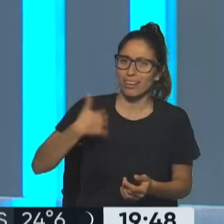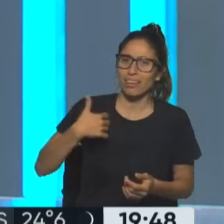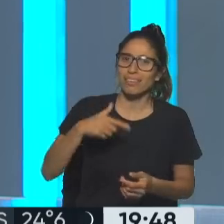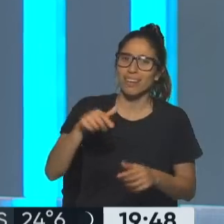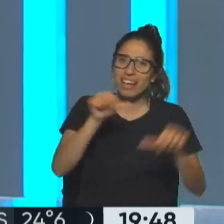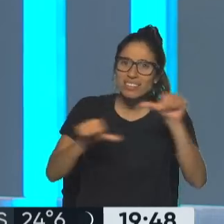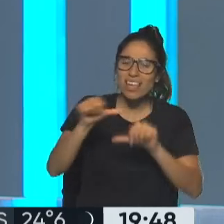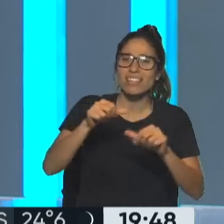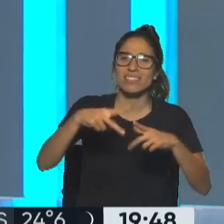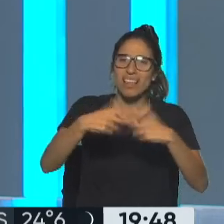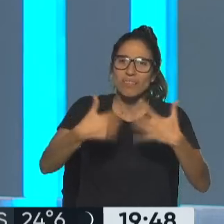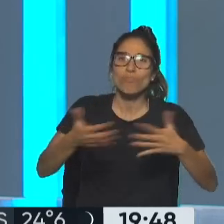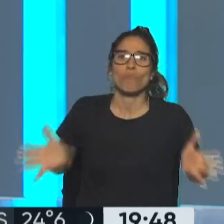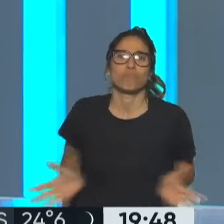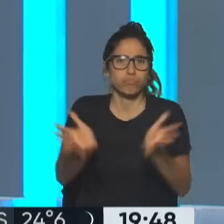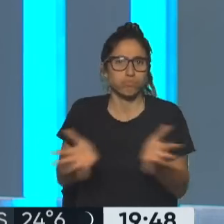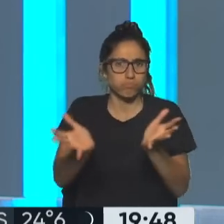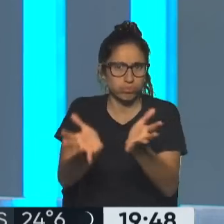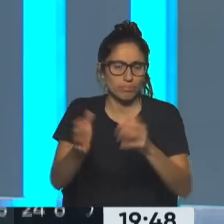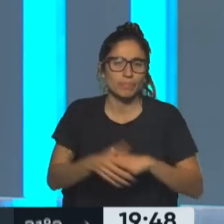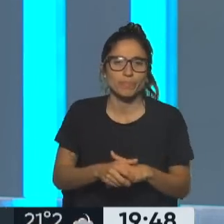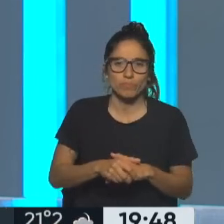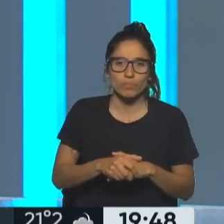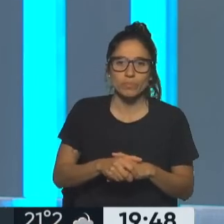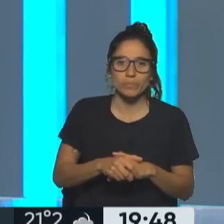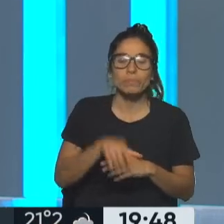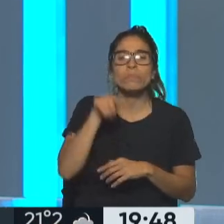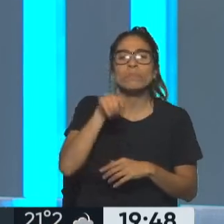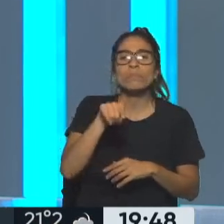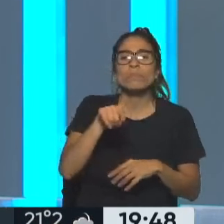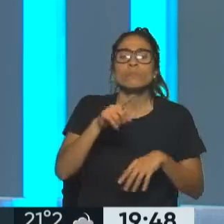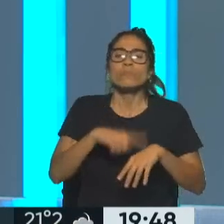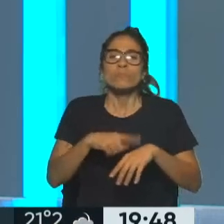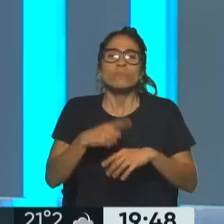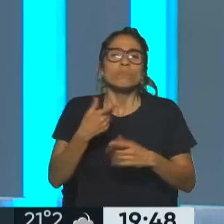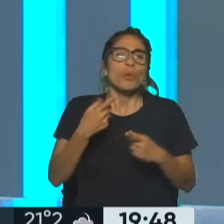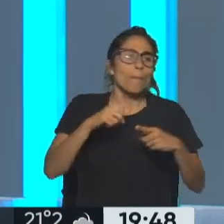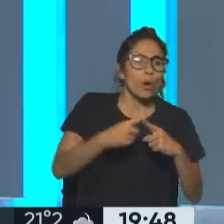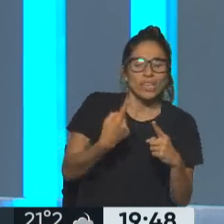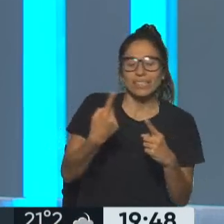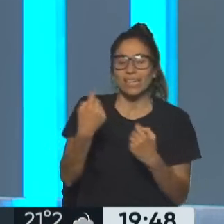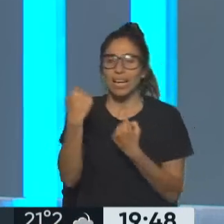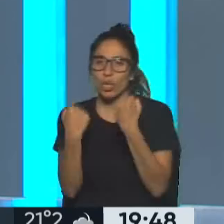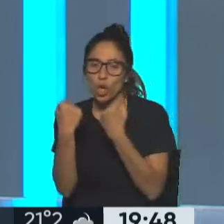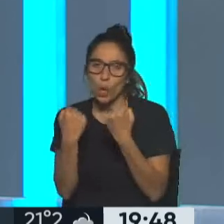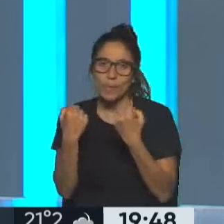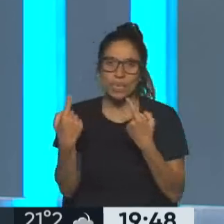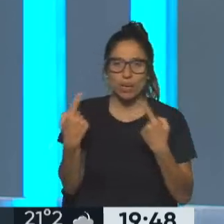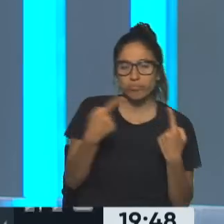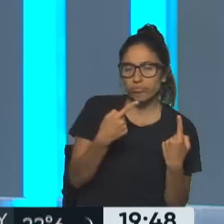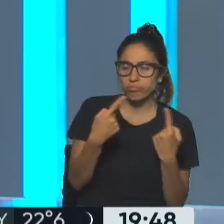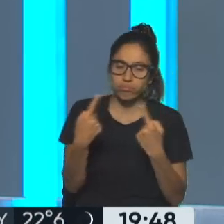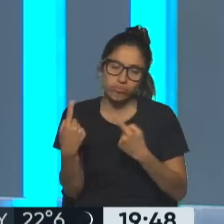este mismo terreno, todo el tiempo, en el juego de la política y la economía, se devalúa la palabra y el adversario